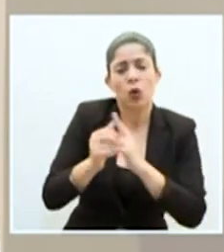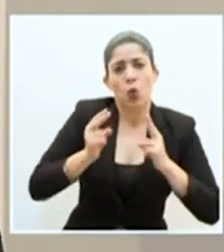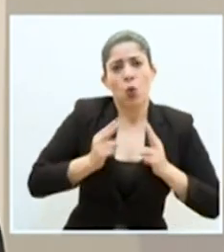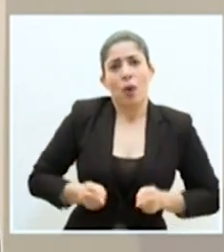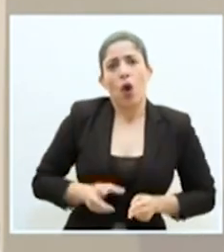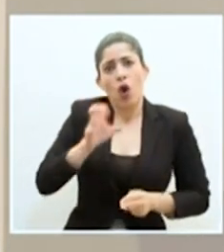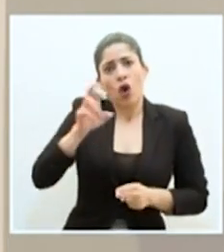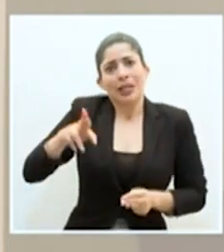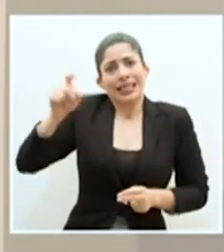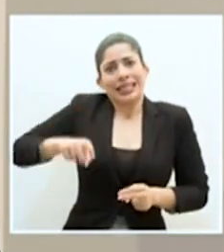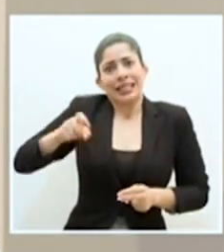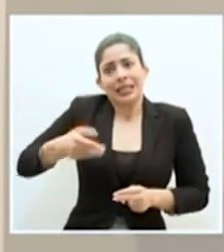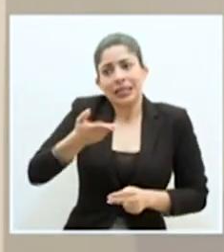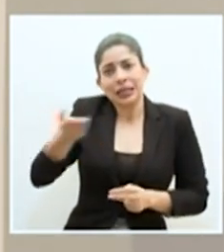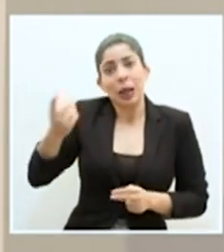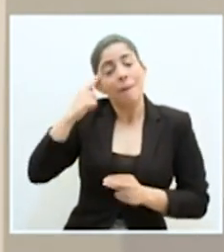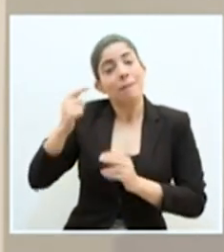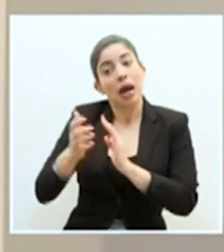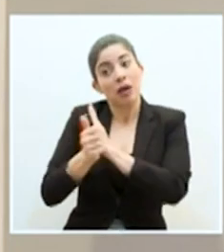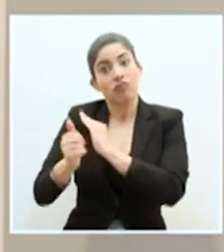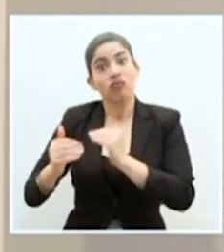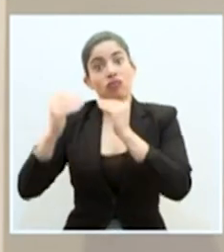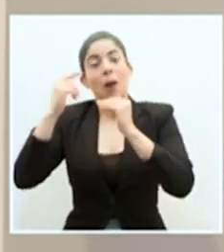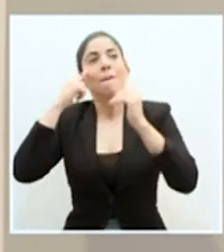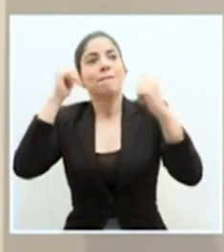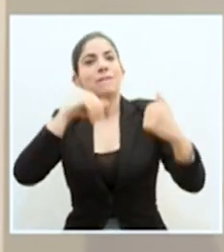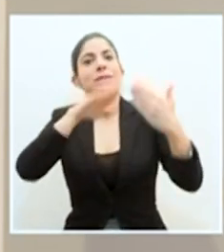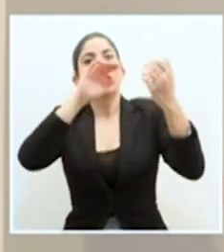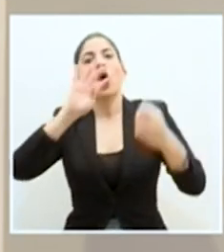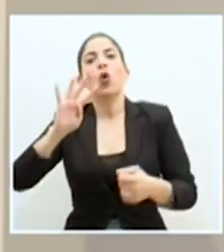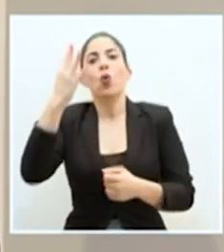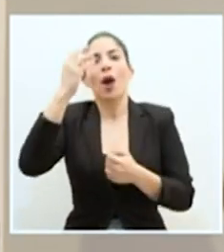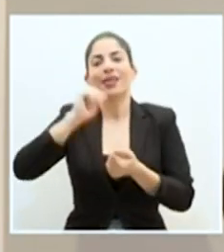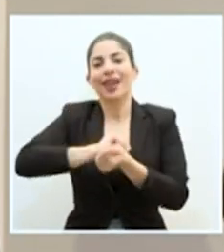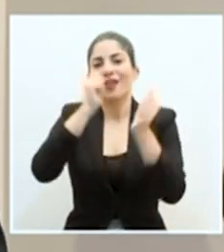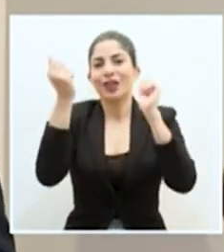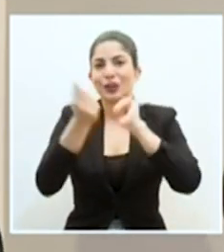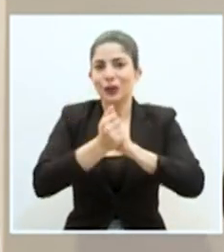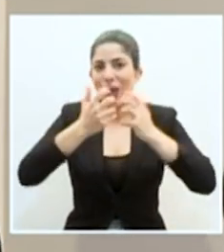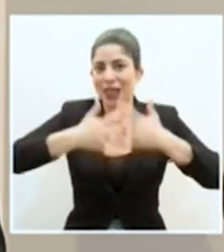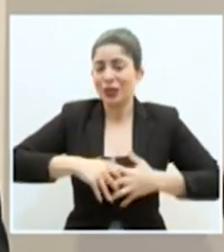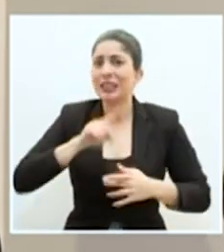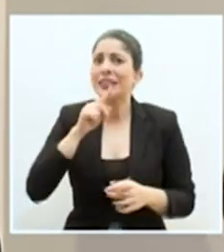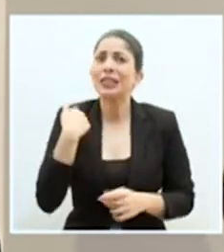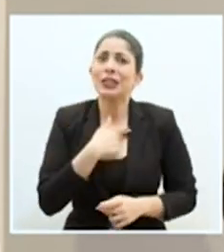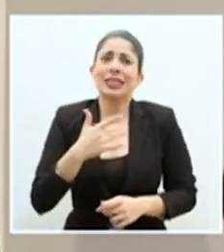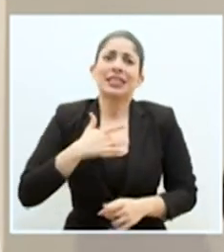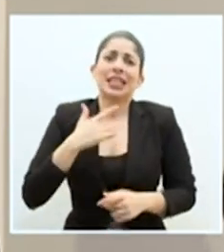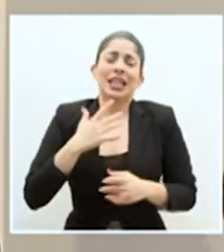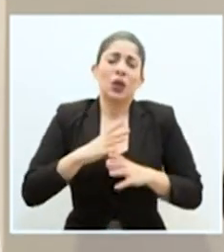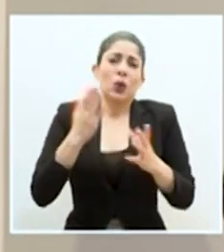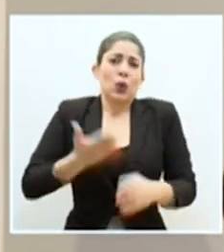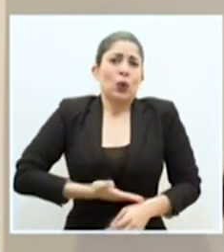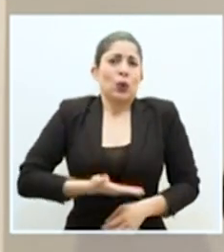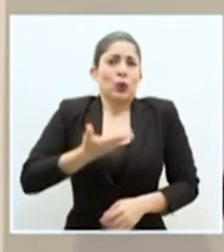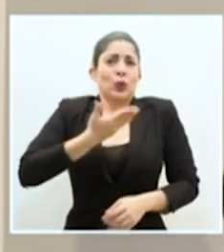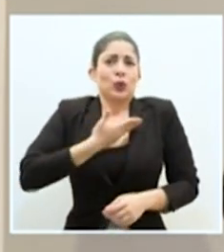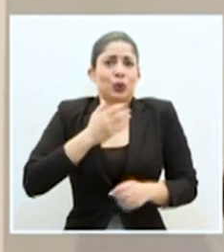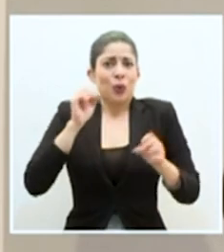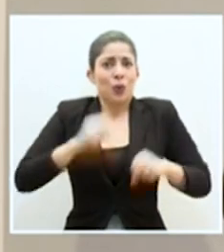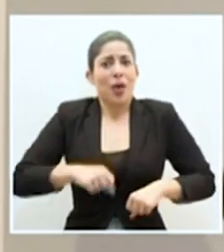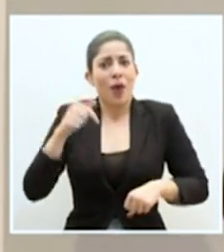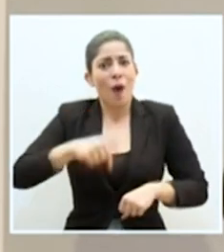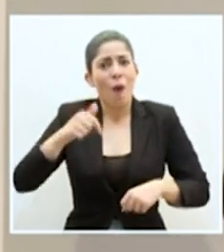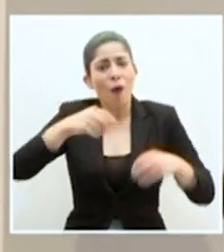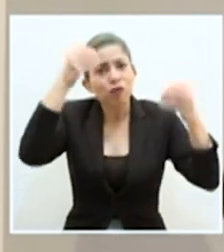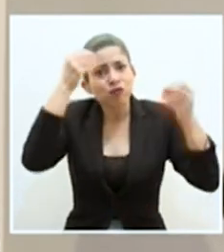necesita para enfrentar exitosamente la Cuarta Revolución Industrial. Nos sentimos realmente muy orgullosos de poder estar anunciando